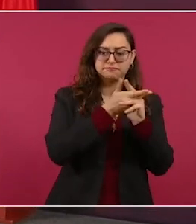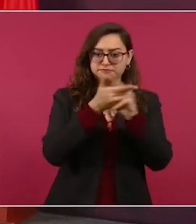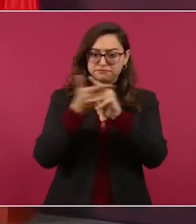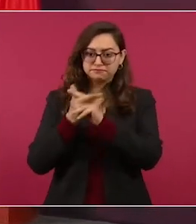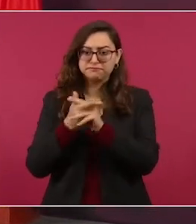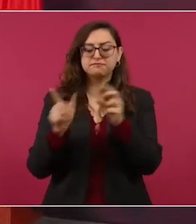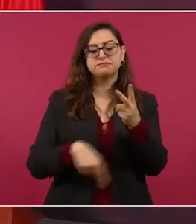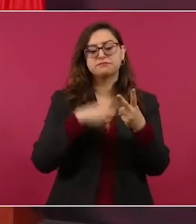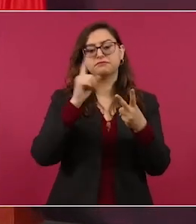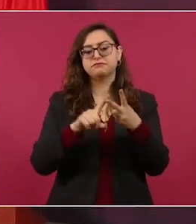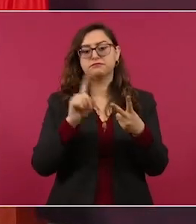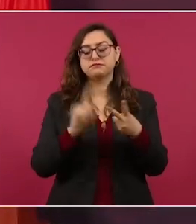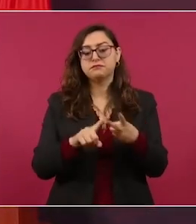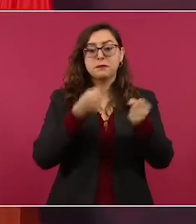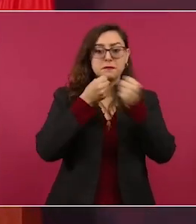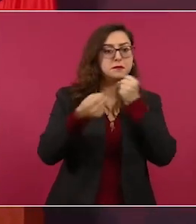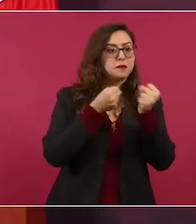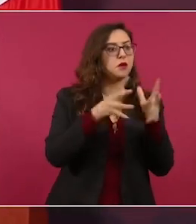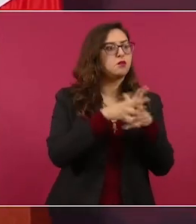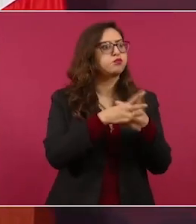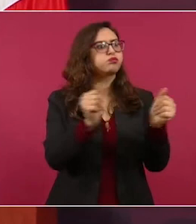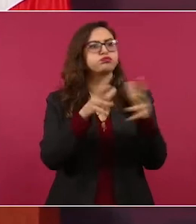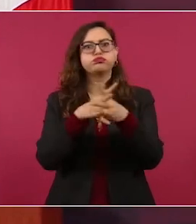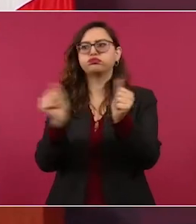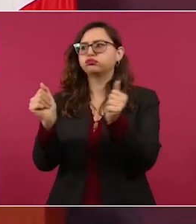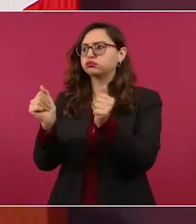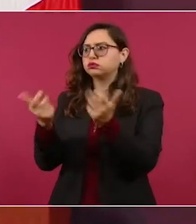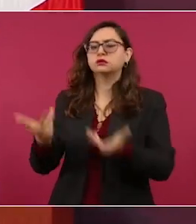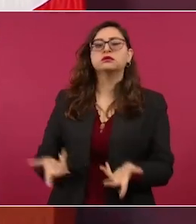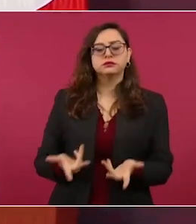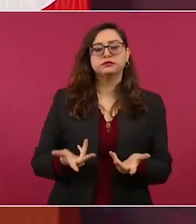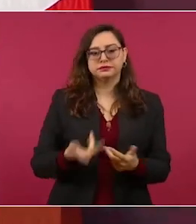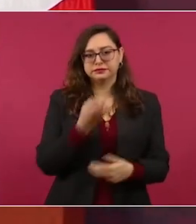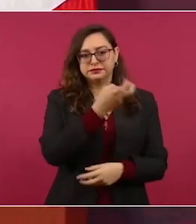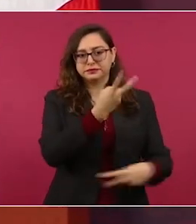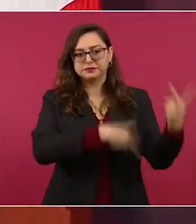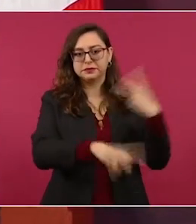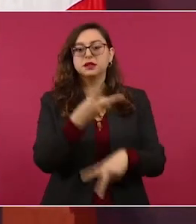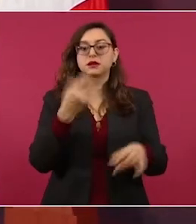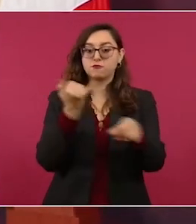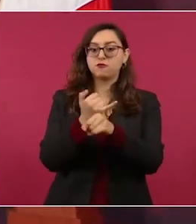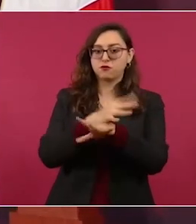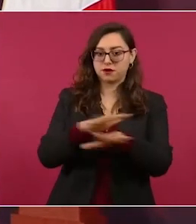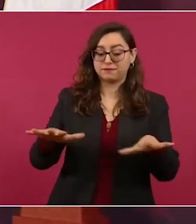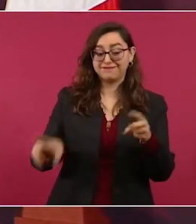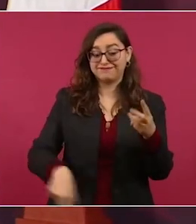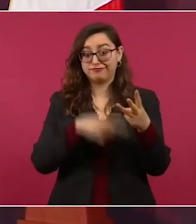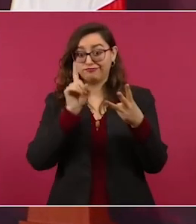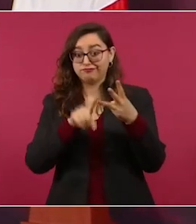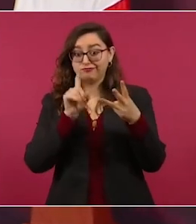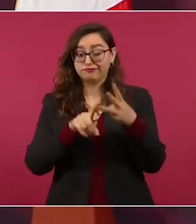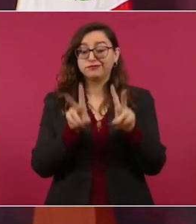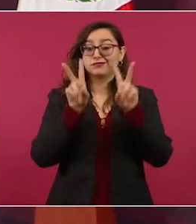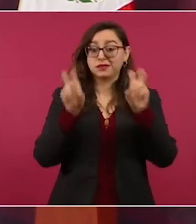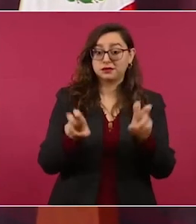y también para que se dé a conocer lo que está